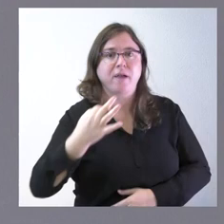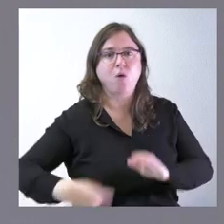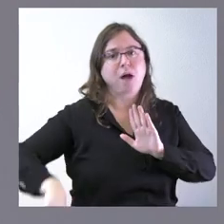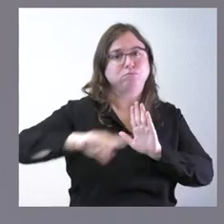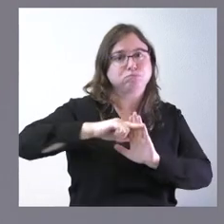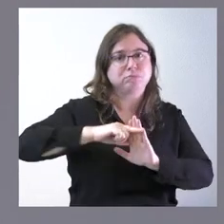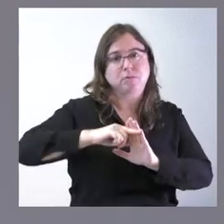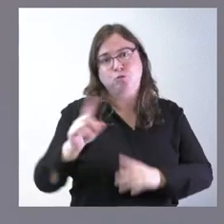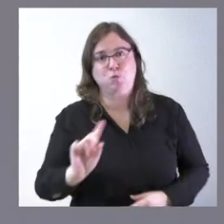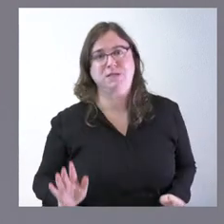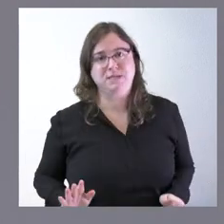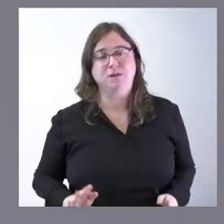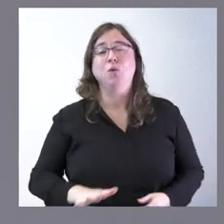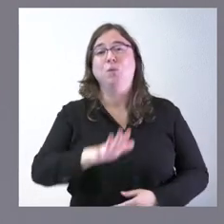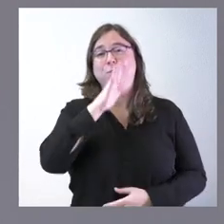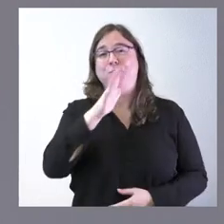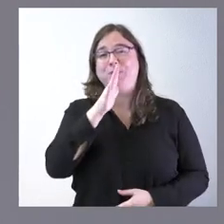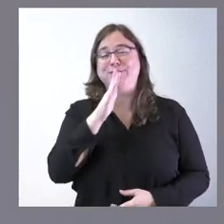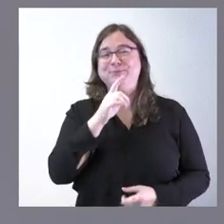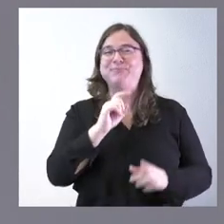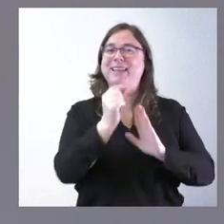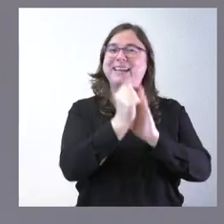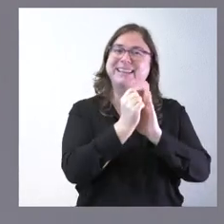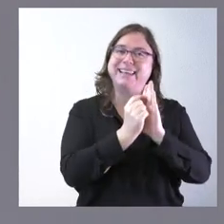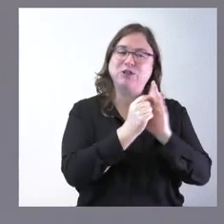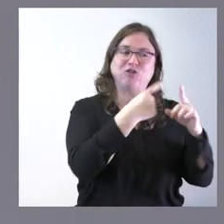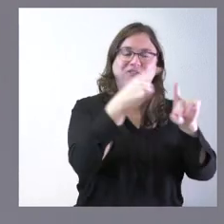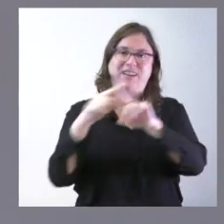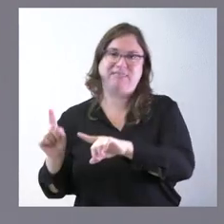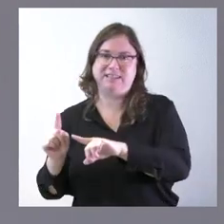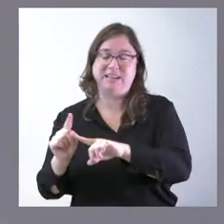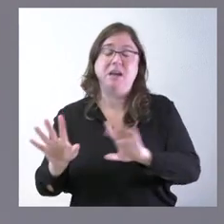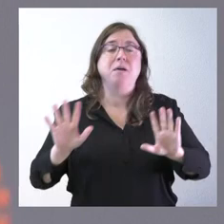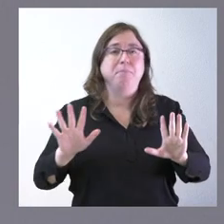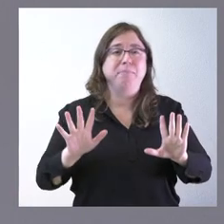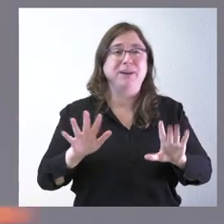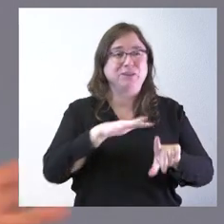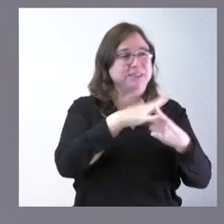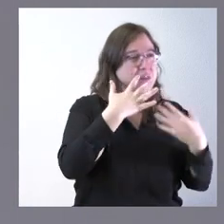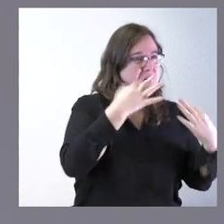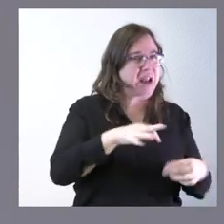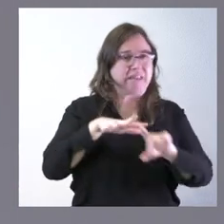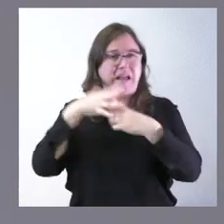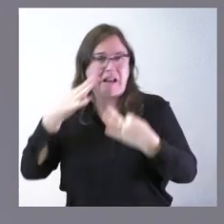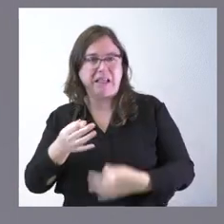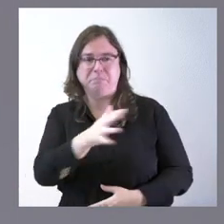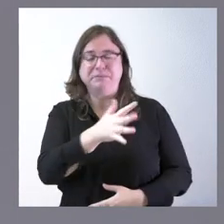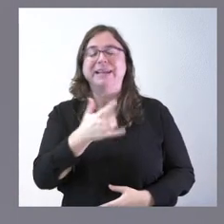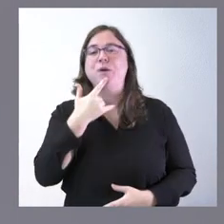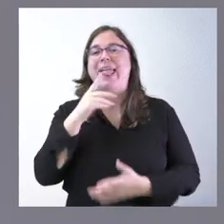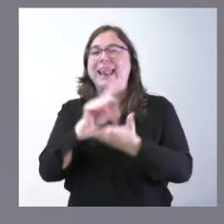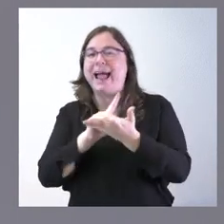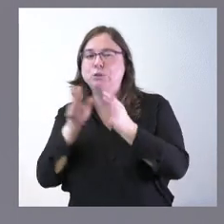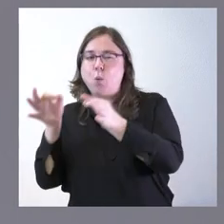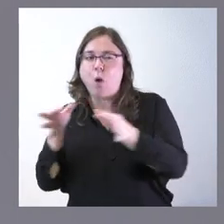a ese registro y por tanto son criterios distintos pero también miden una misma realidad quizá aunque las cifras no sean exactamente